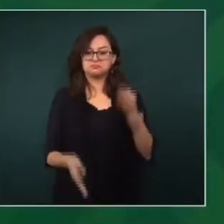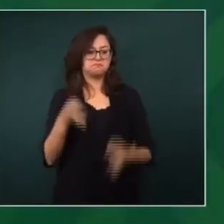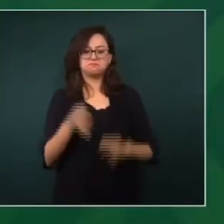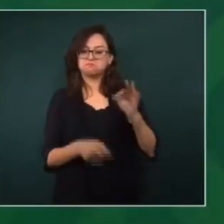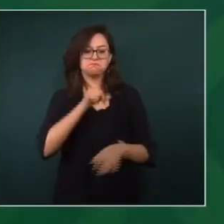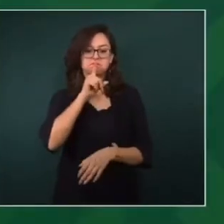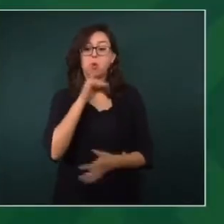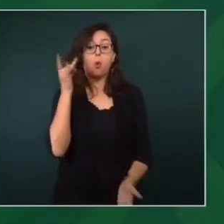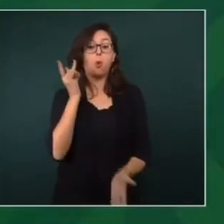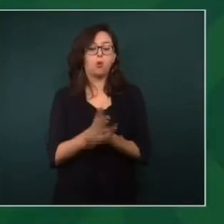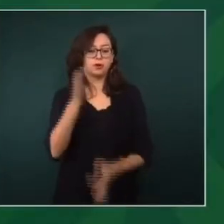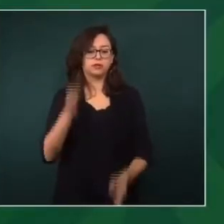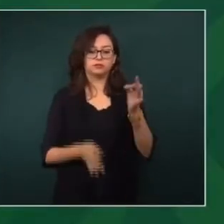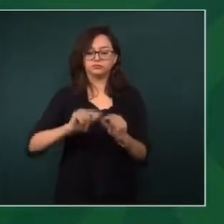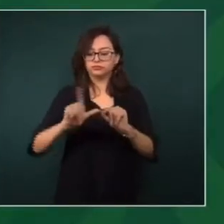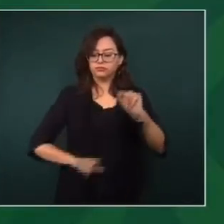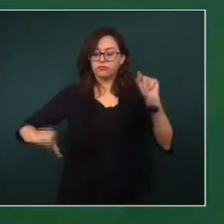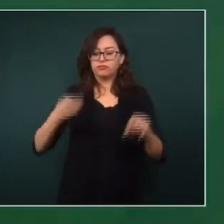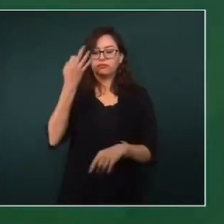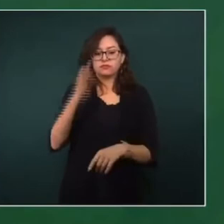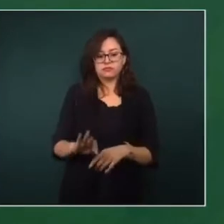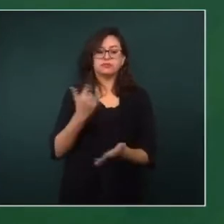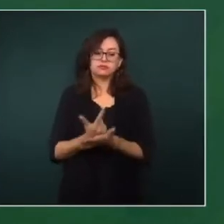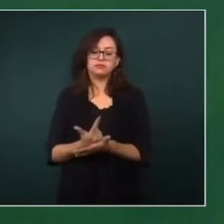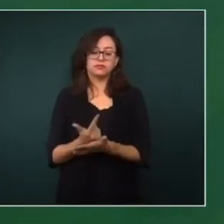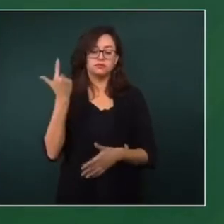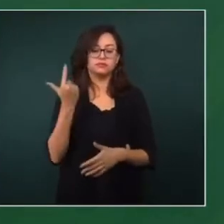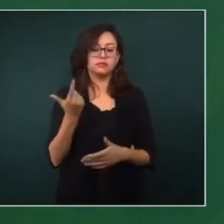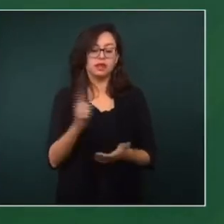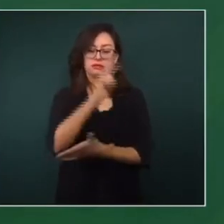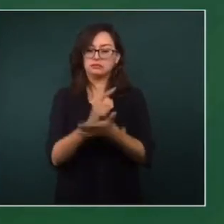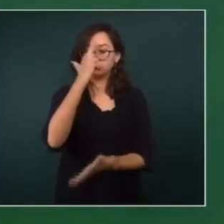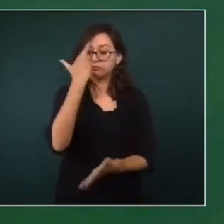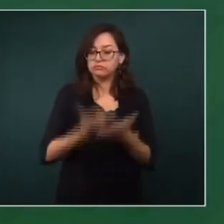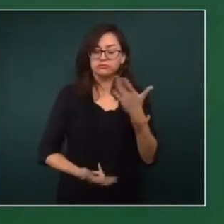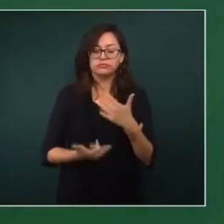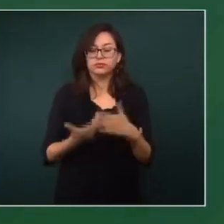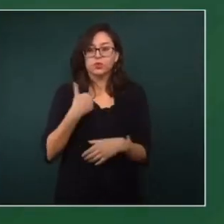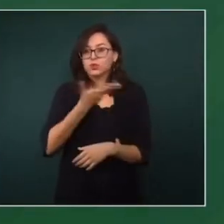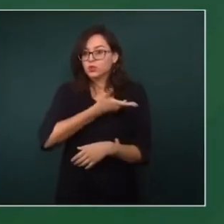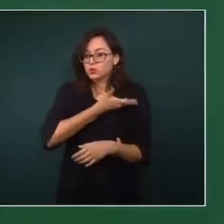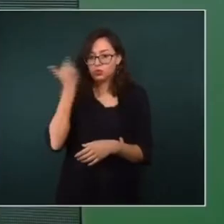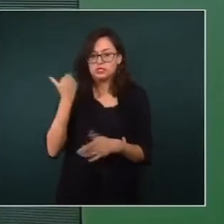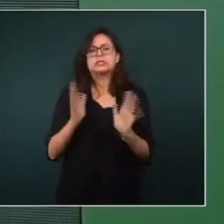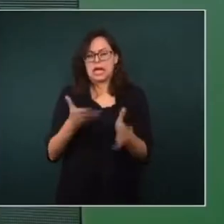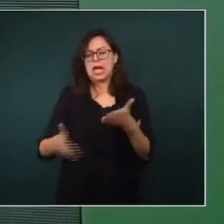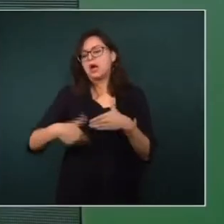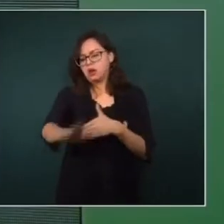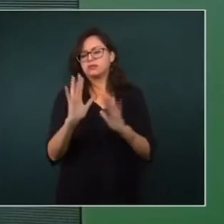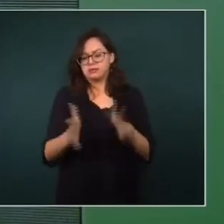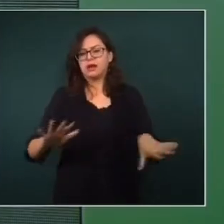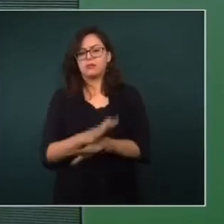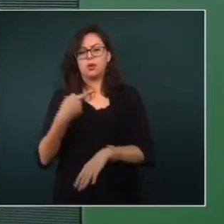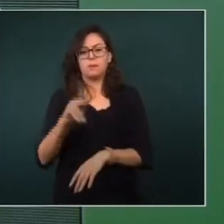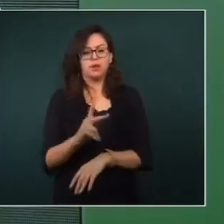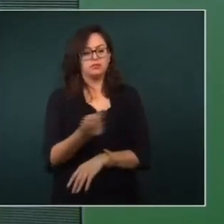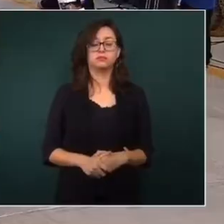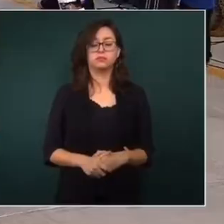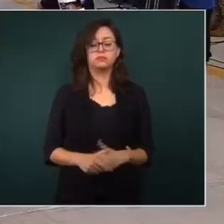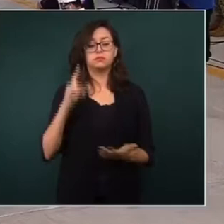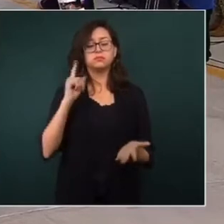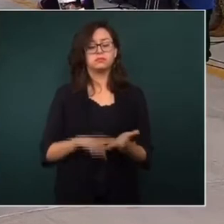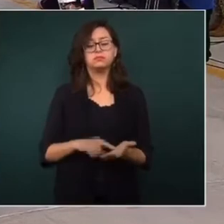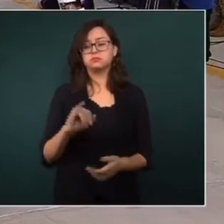juzgados por tradición en la patria y delitos graves. No sé si puedan hacerlo por escrito.